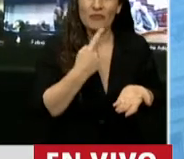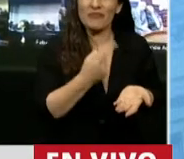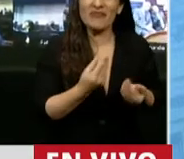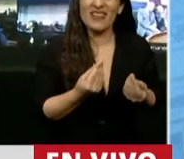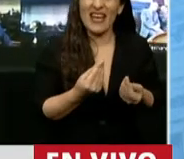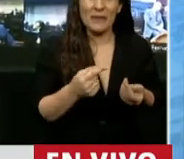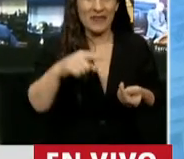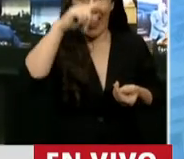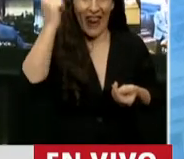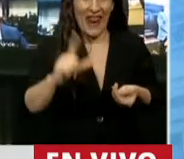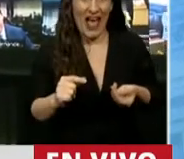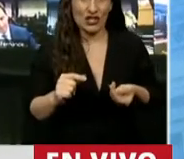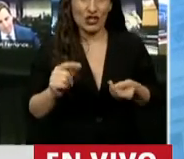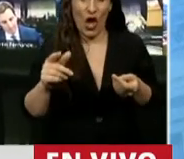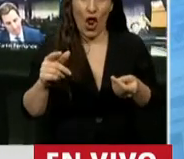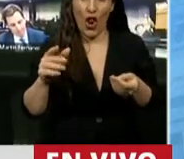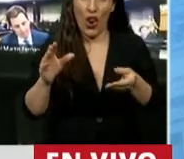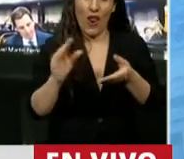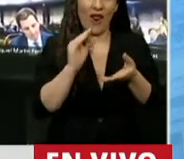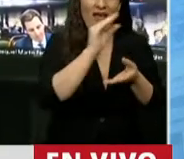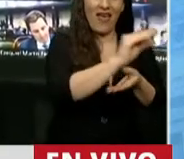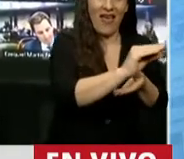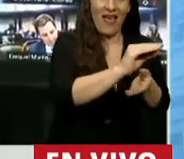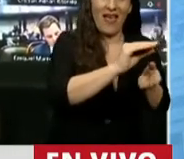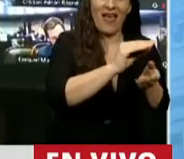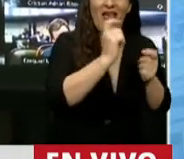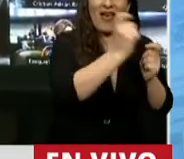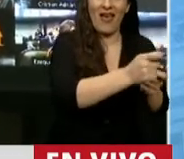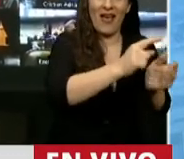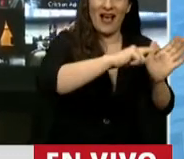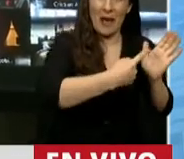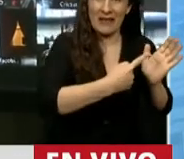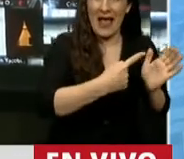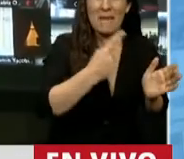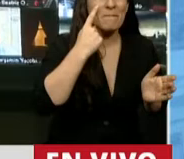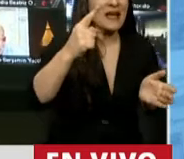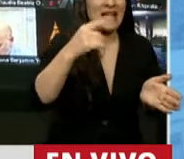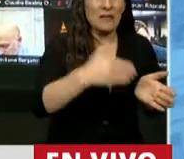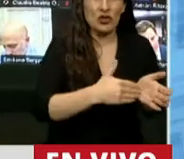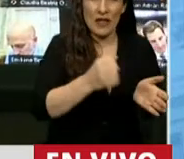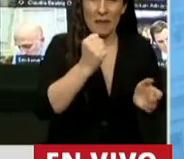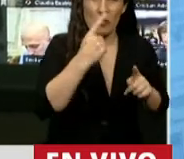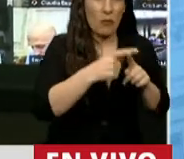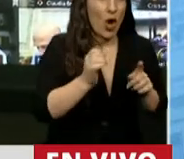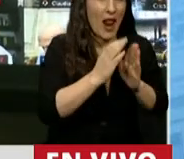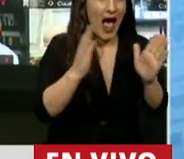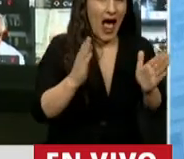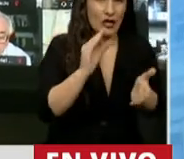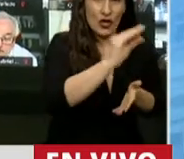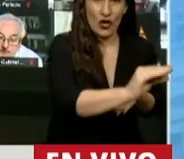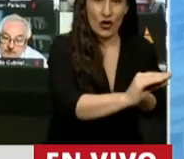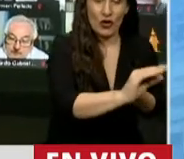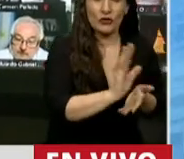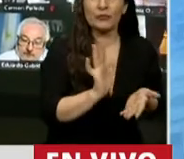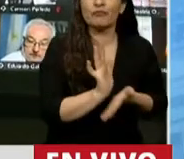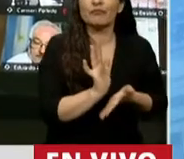sacarle al Estado Nacional para transferírselo a la Capital Federal miles de millones de pesos por año, lo que yo